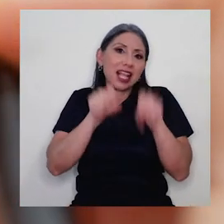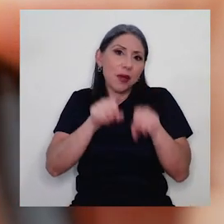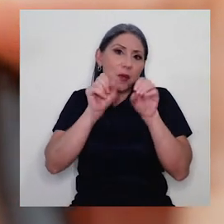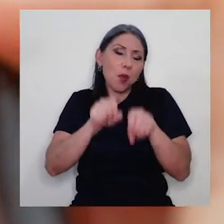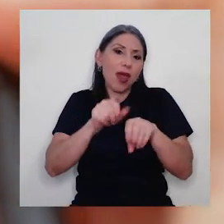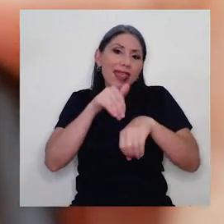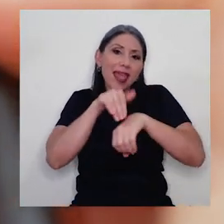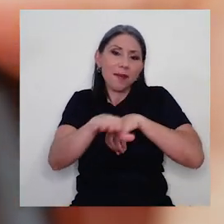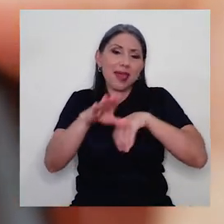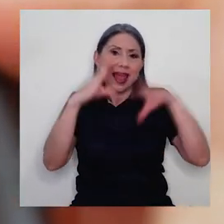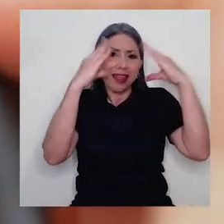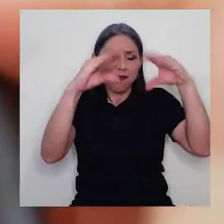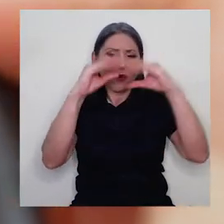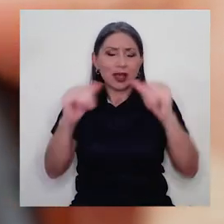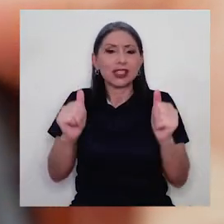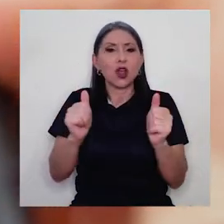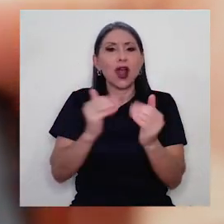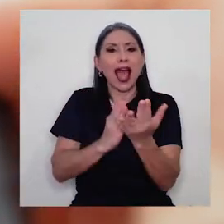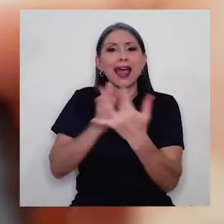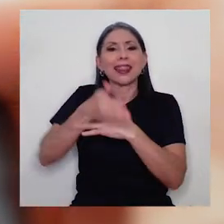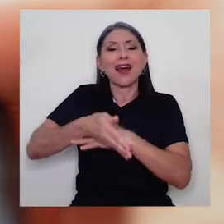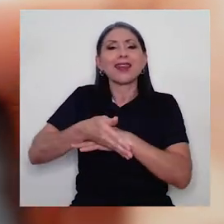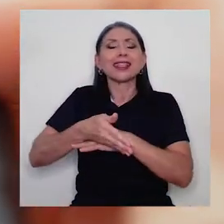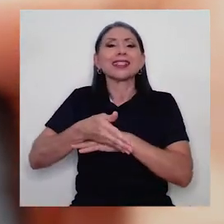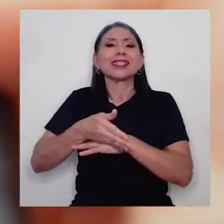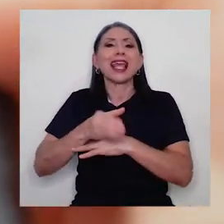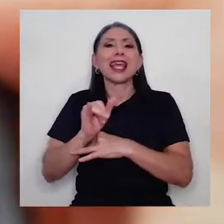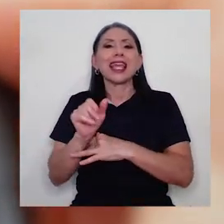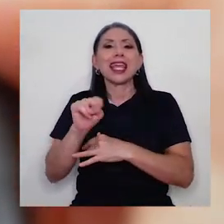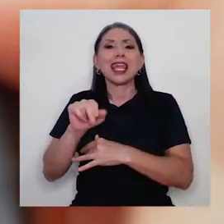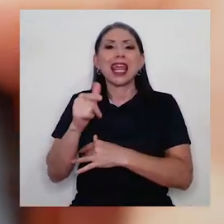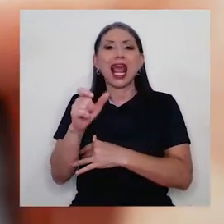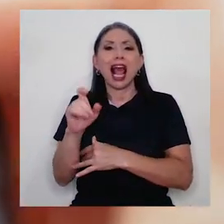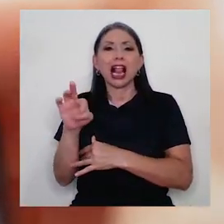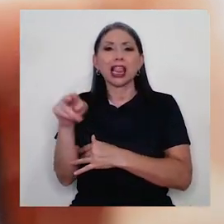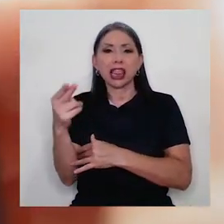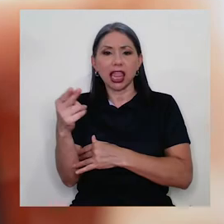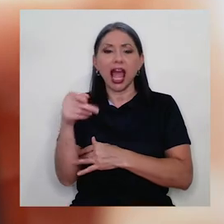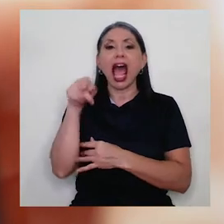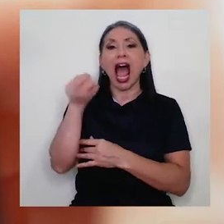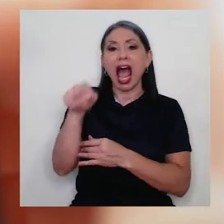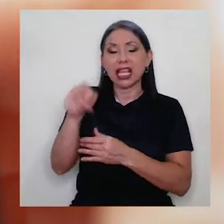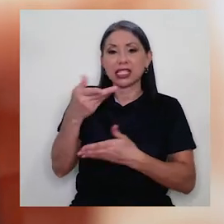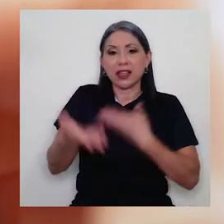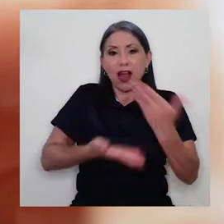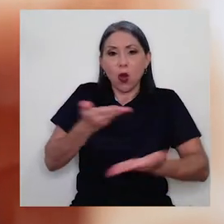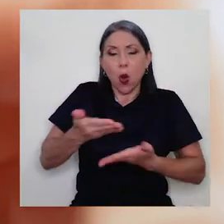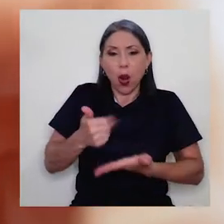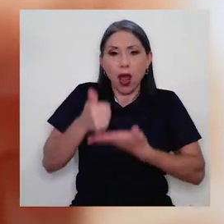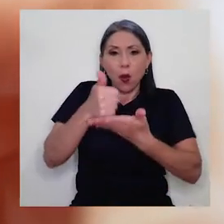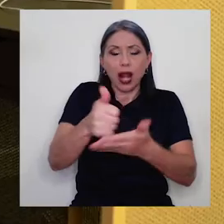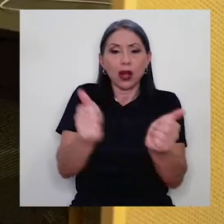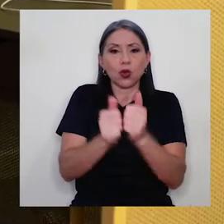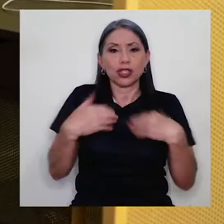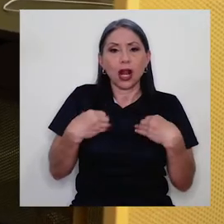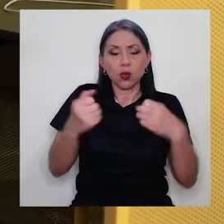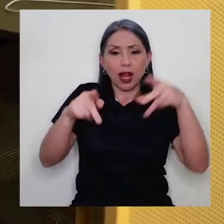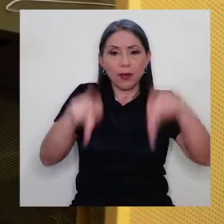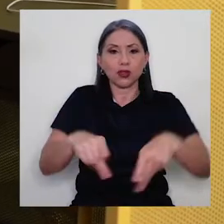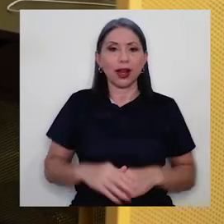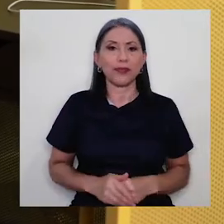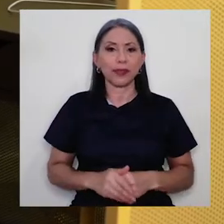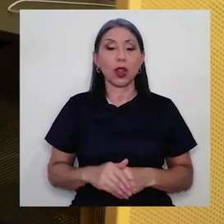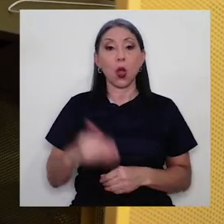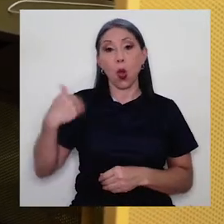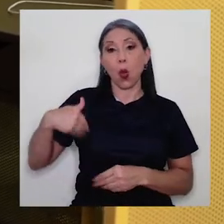través de las ideas de eHealth, donde se le va a colaborar con su salud a la persona. De acuerdo